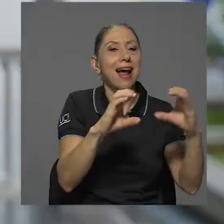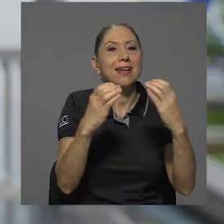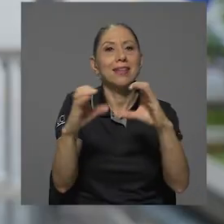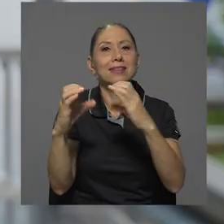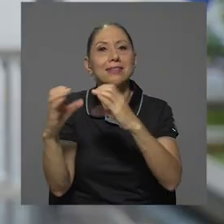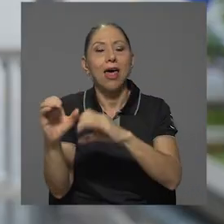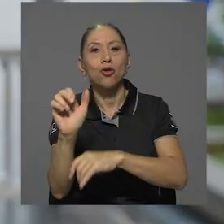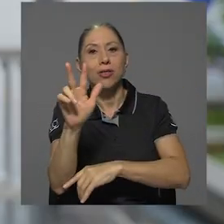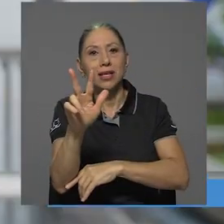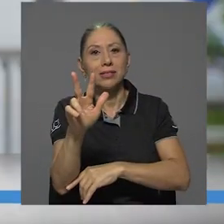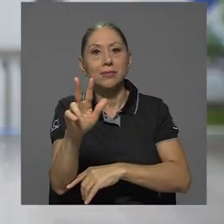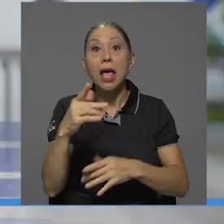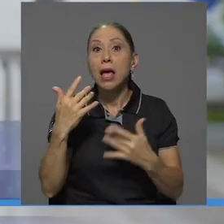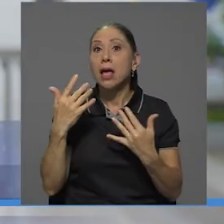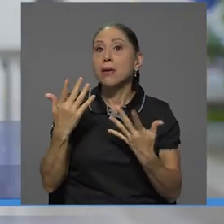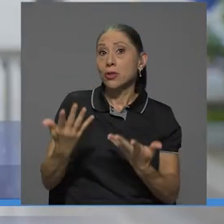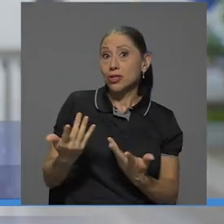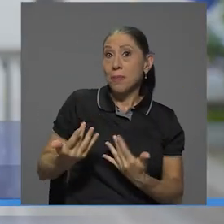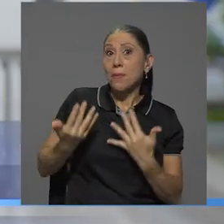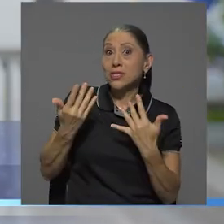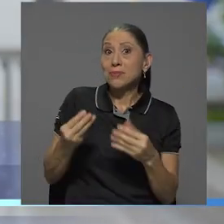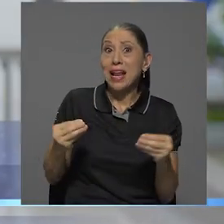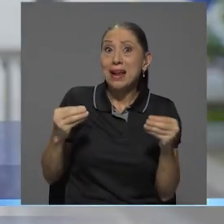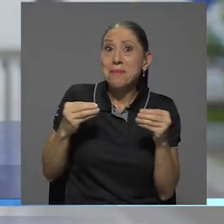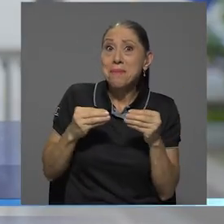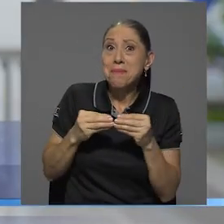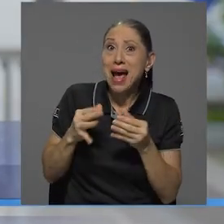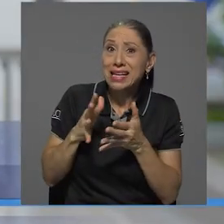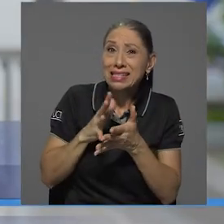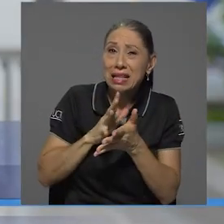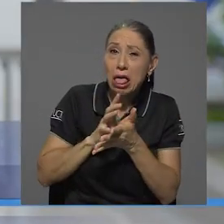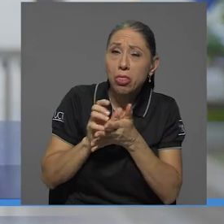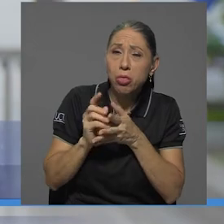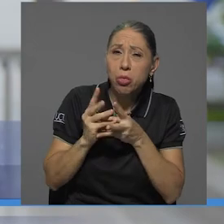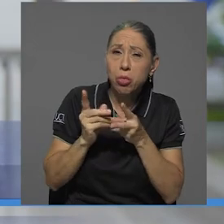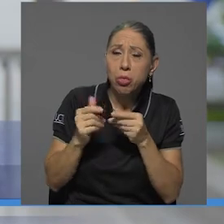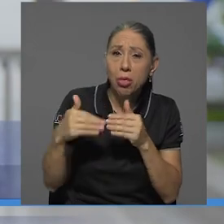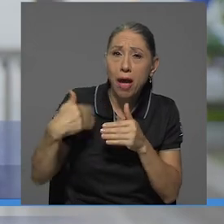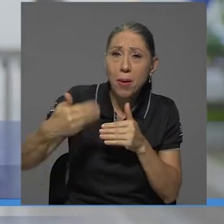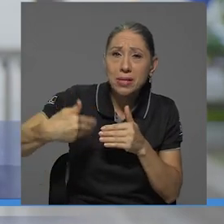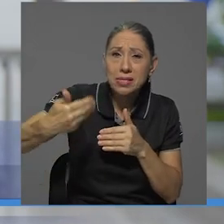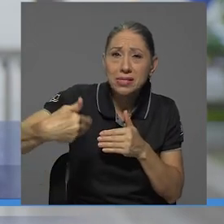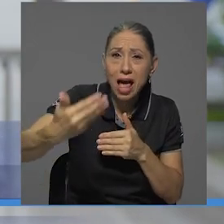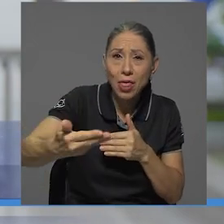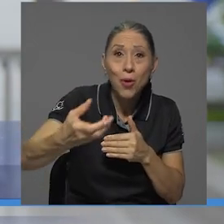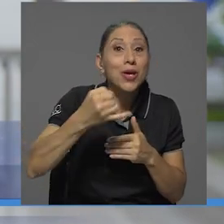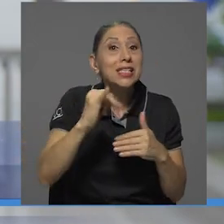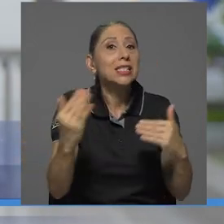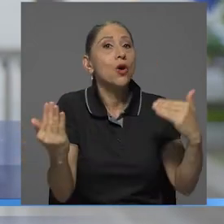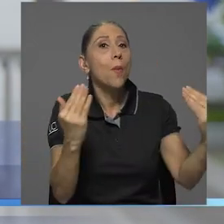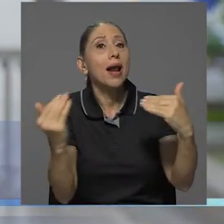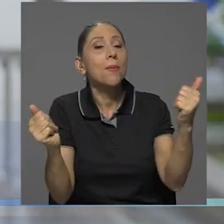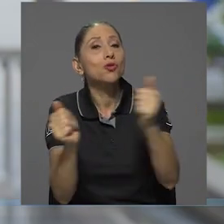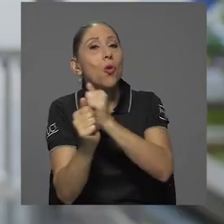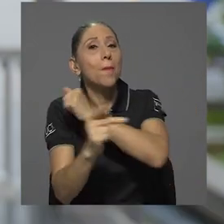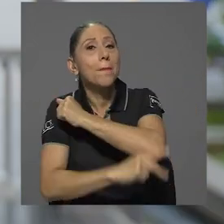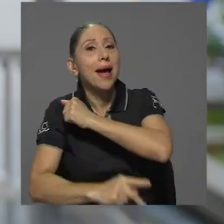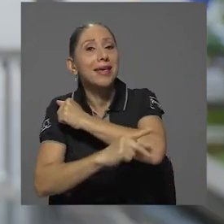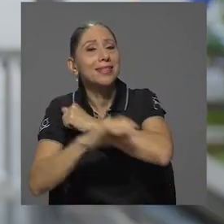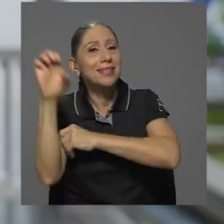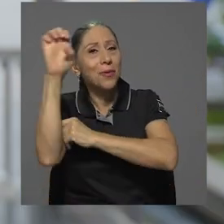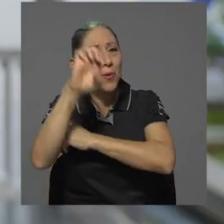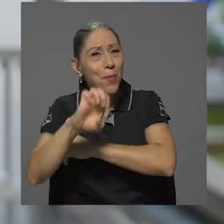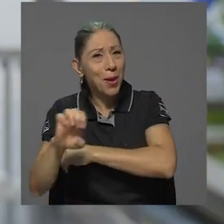Entonces vamos a esperar un deterioro mucho más avanzado de las obras si los comparamos por ejemplo con países europeos,